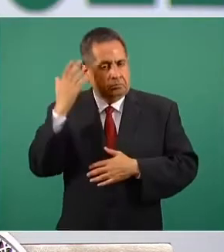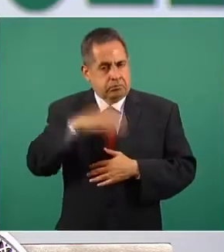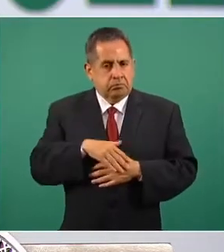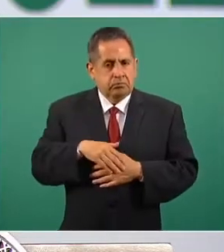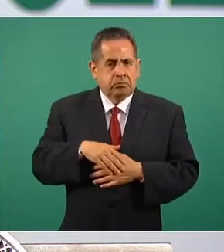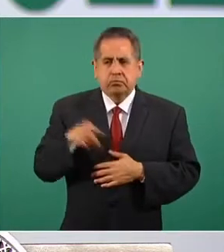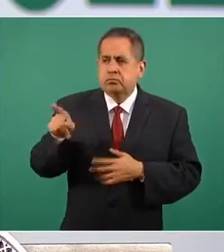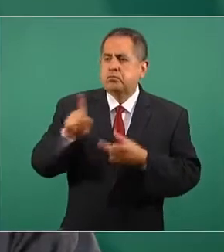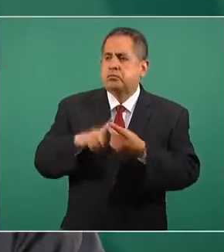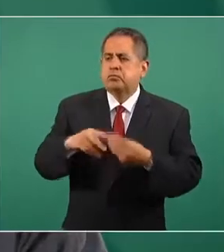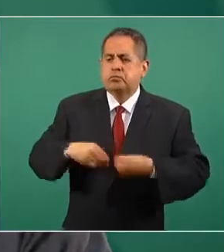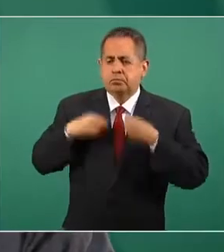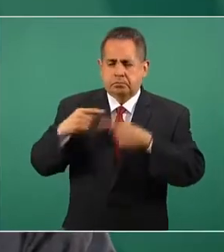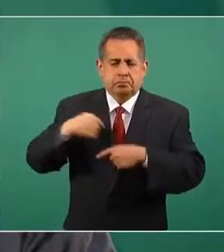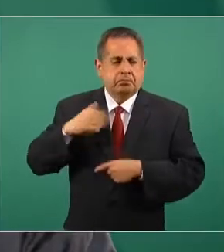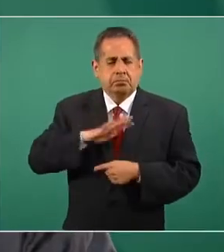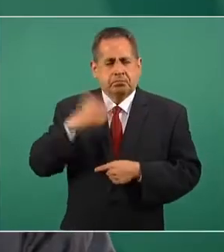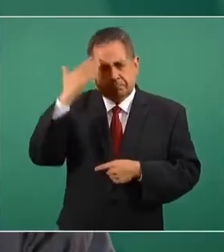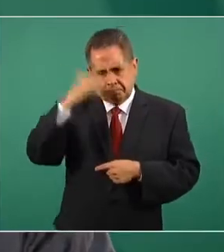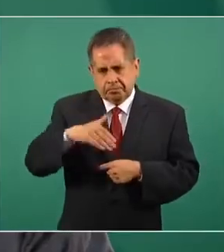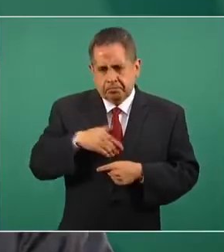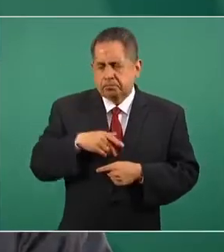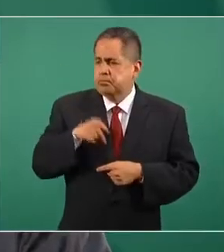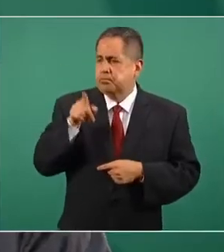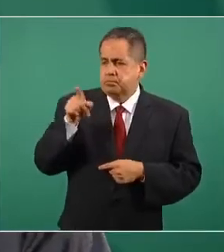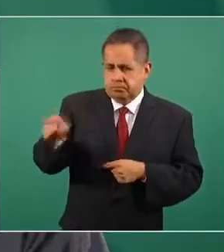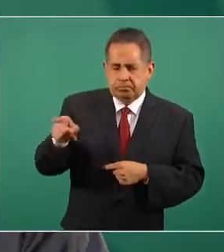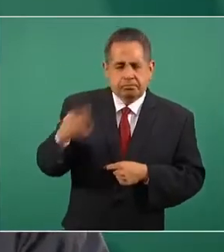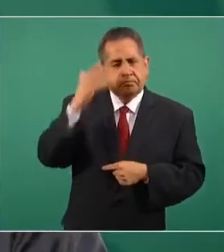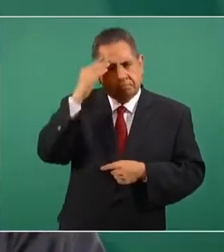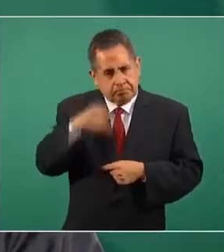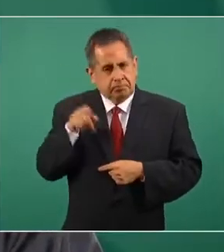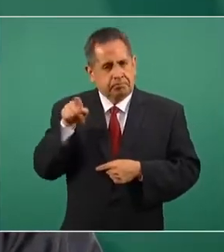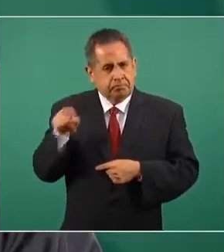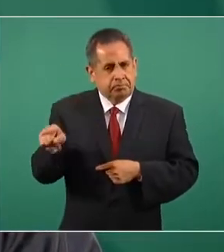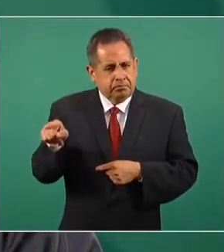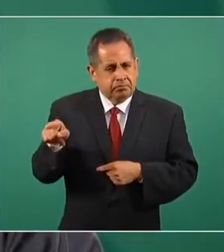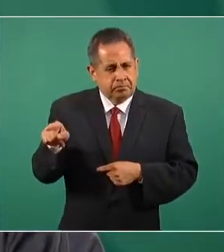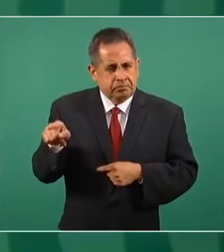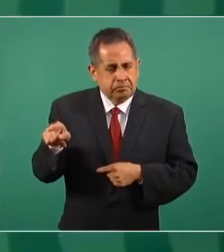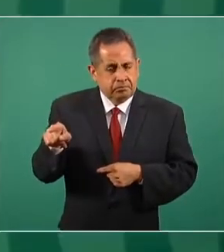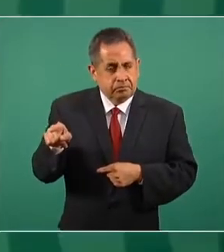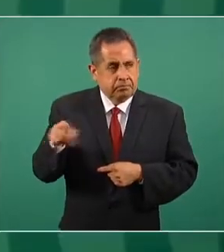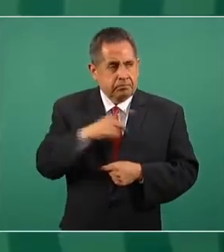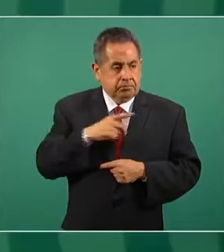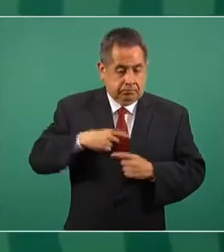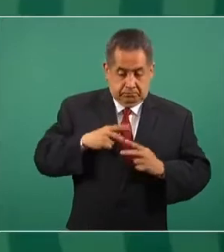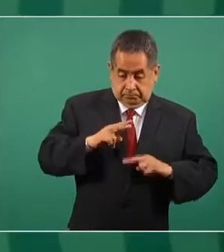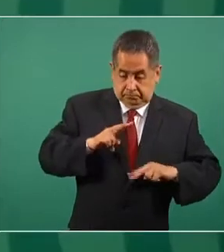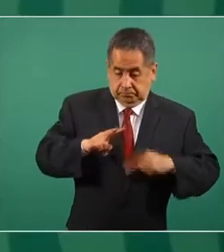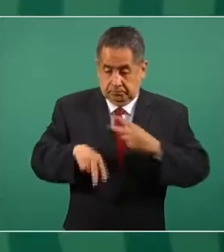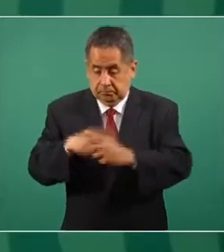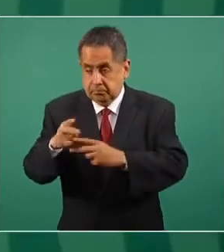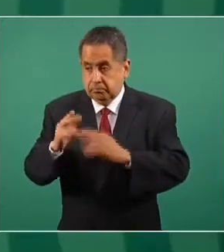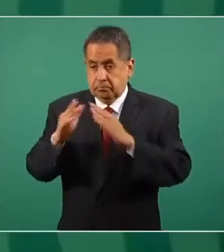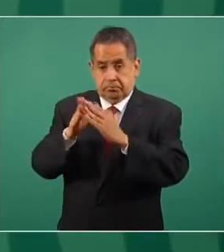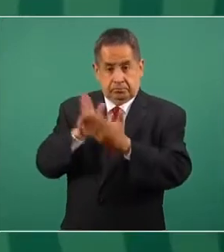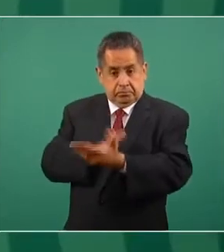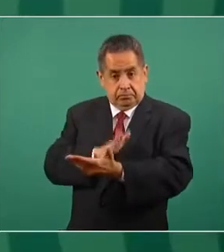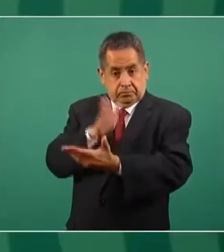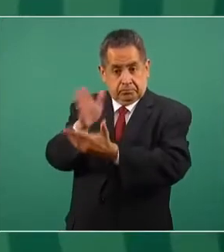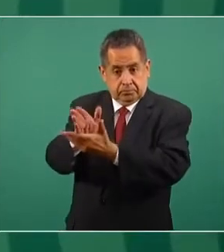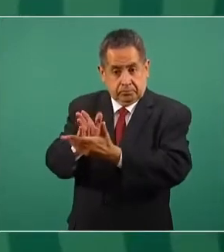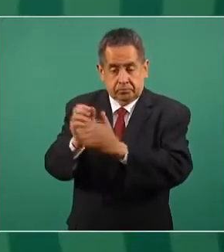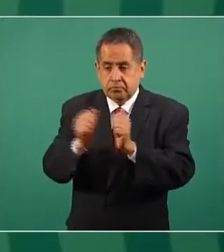dirección tiene y con esa dirección ya sabemos que si hay que ir a su casa, vamos a llegar